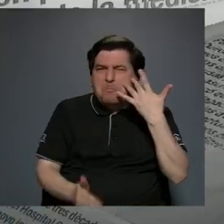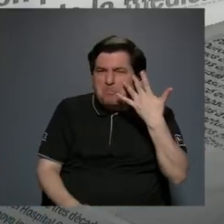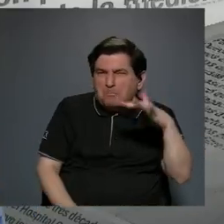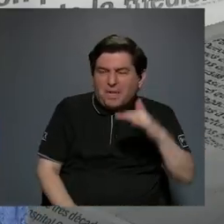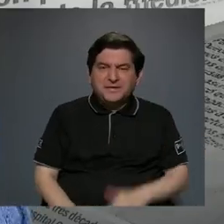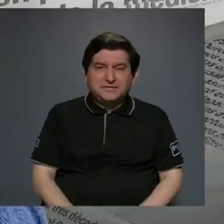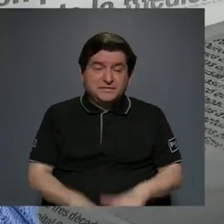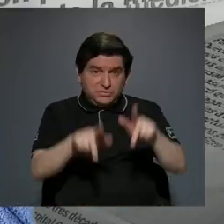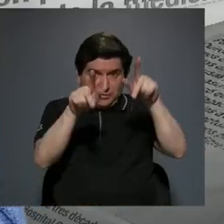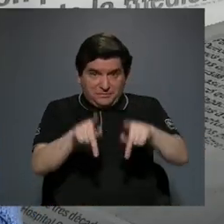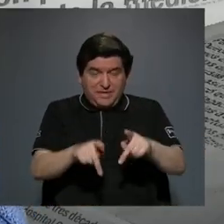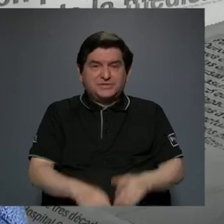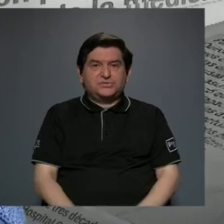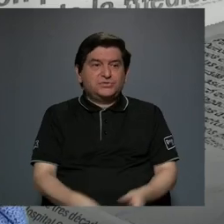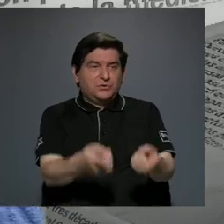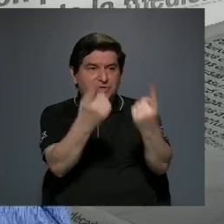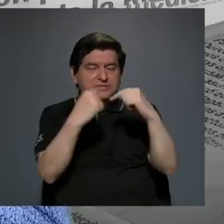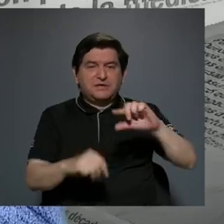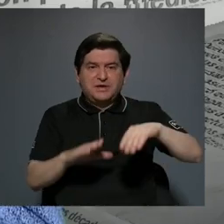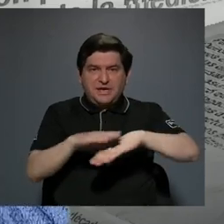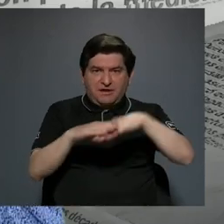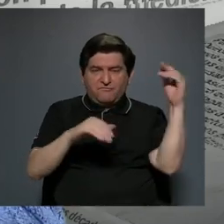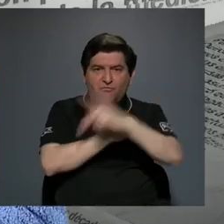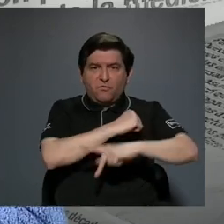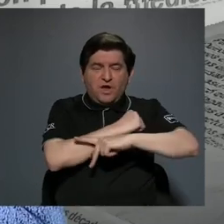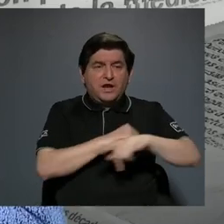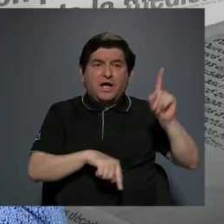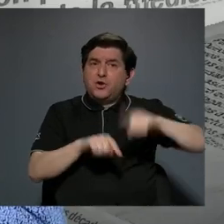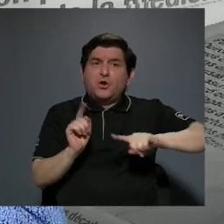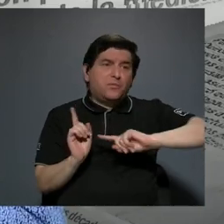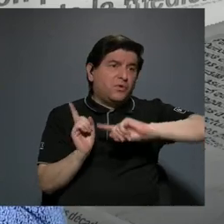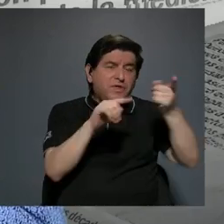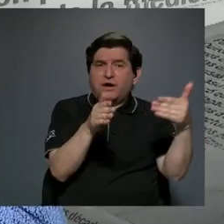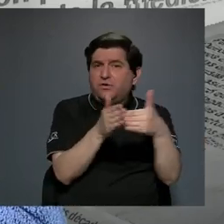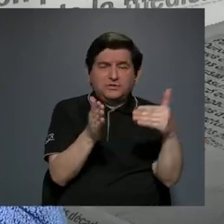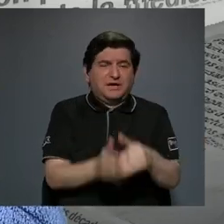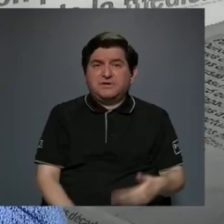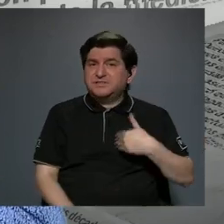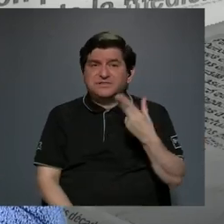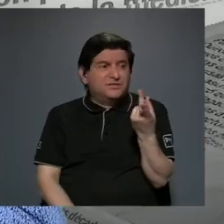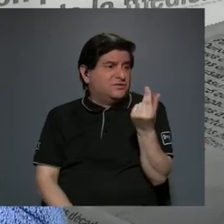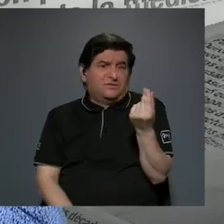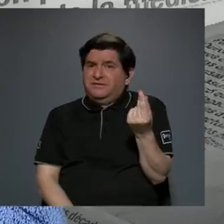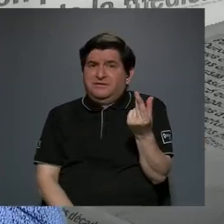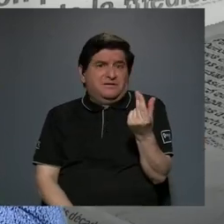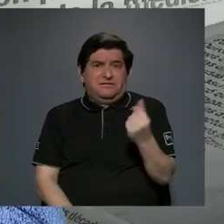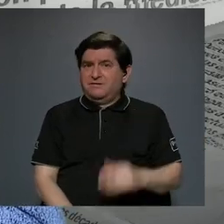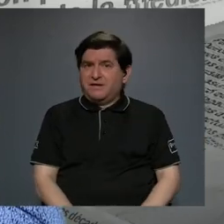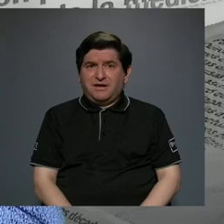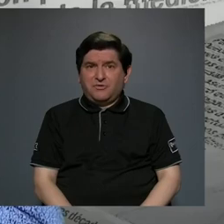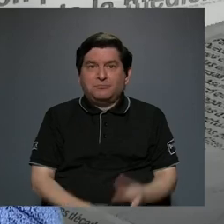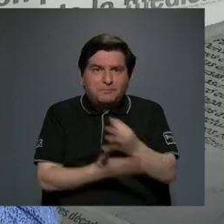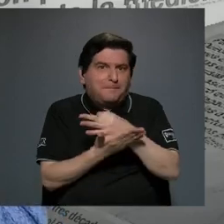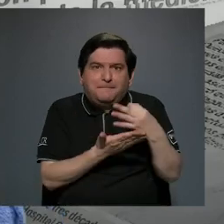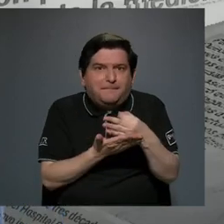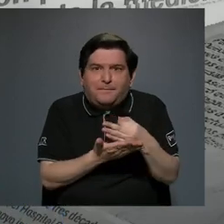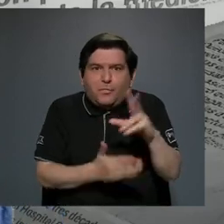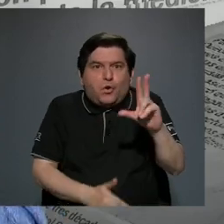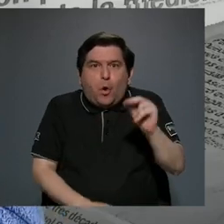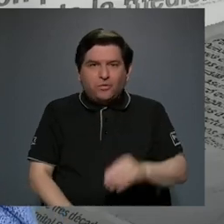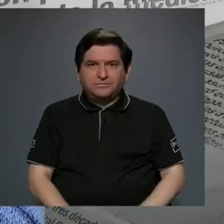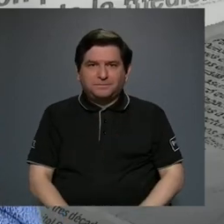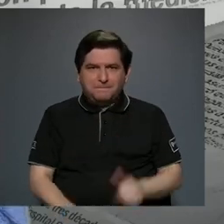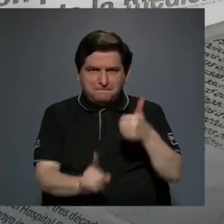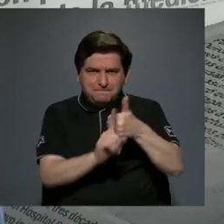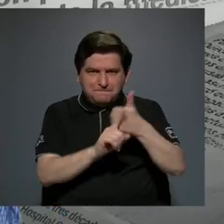Estas personas que venían fuera del país no podían regresar porque no tenían el dinero efectivo o sea la moneda. En el